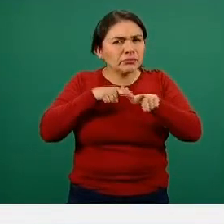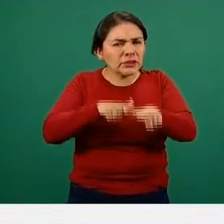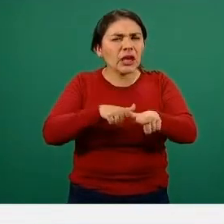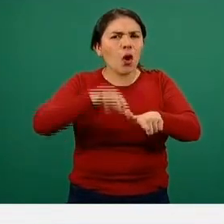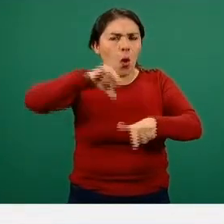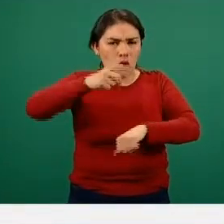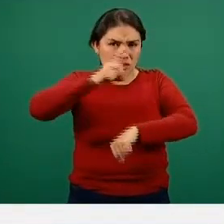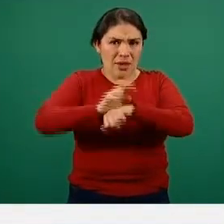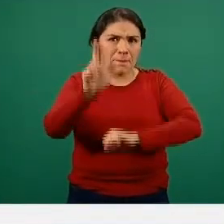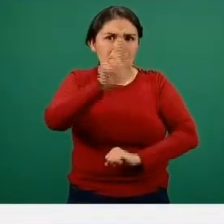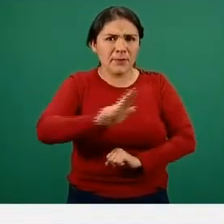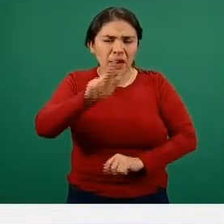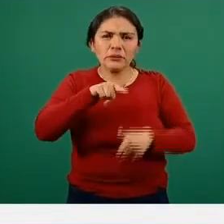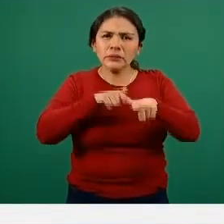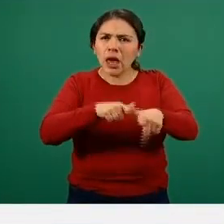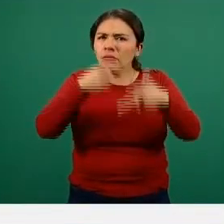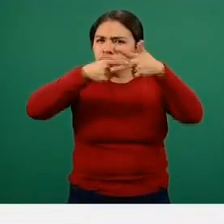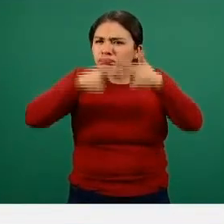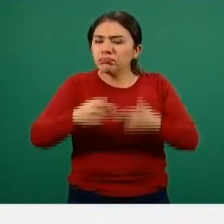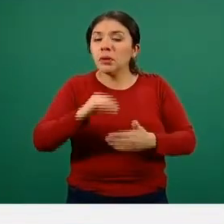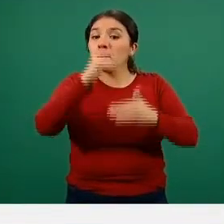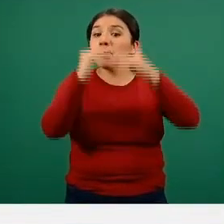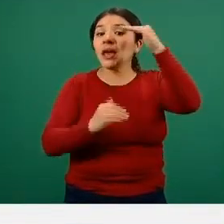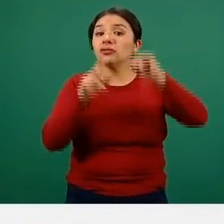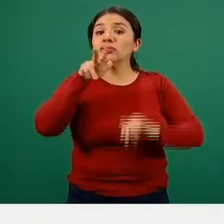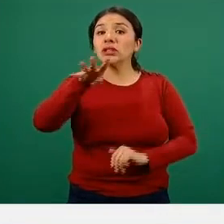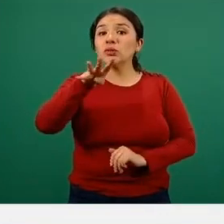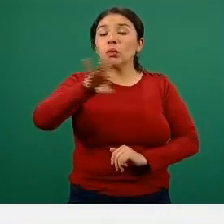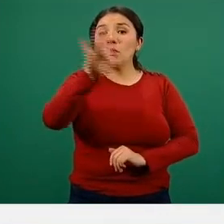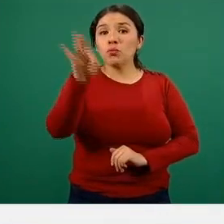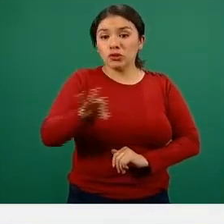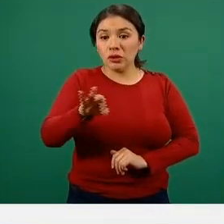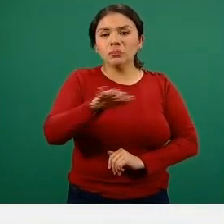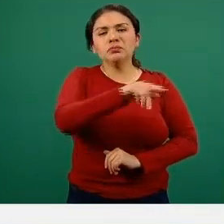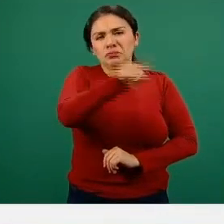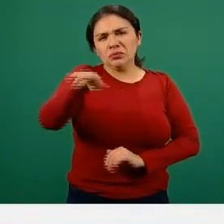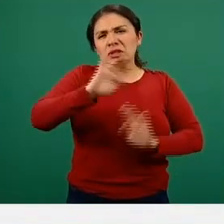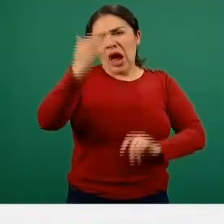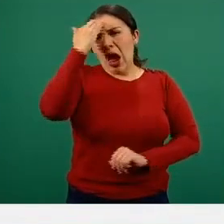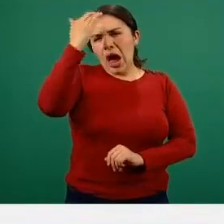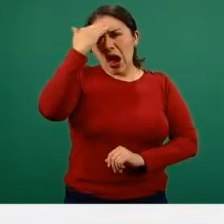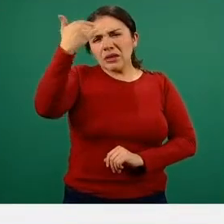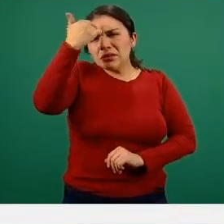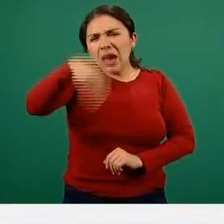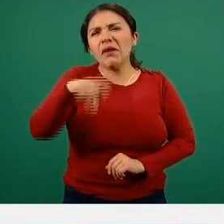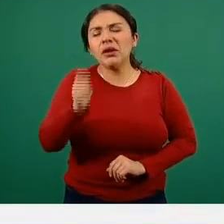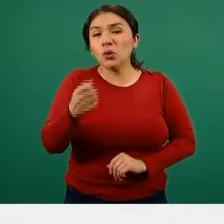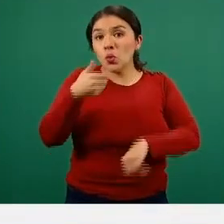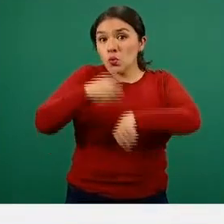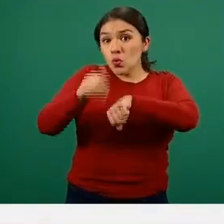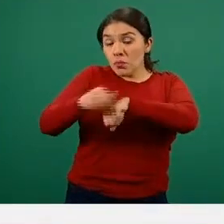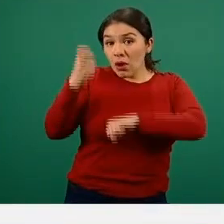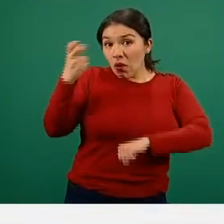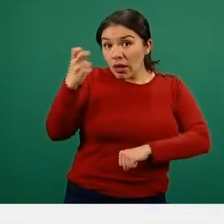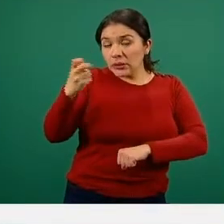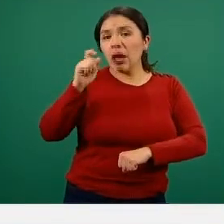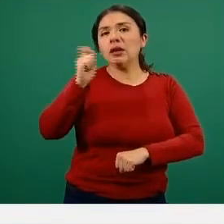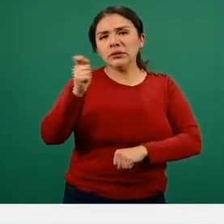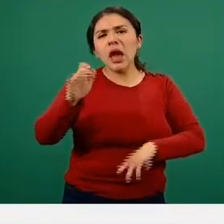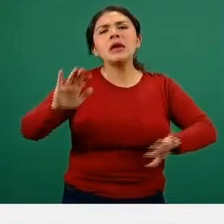de hoy martes en un menos 19 por ciento. Sabemos, todos ustedes conocen, que este número va a irse